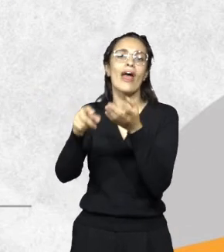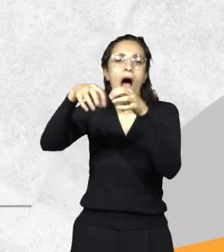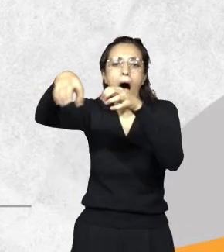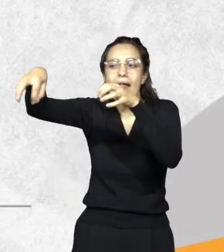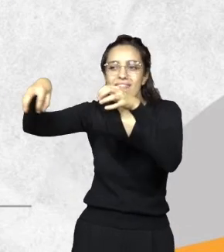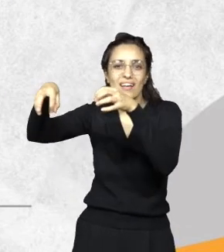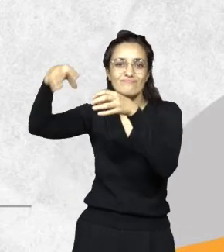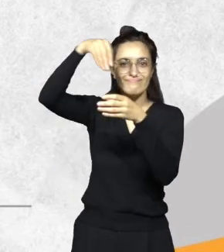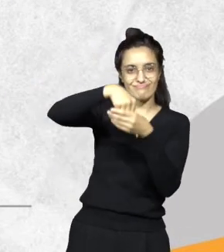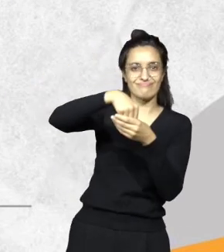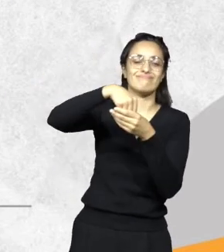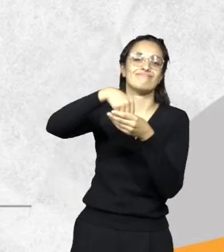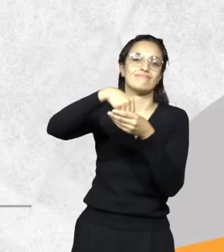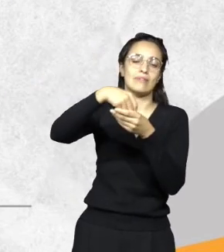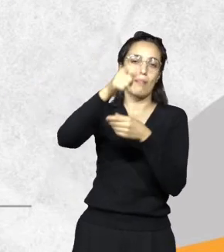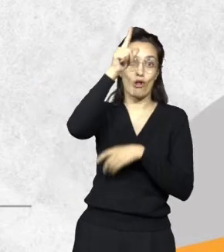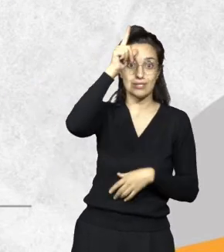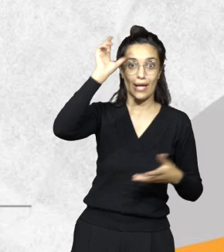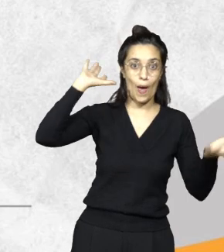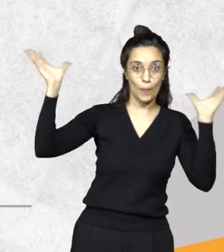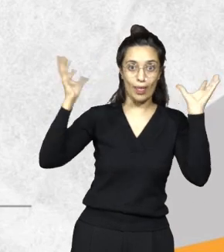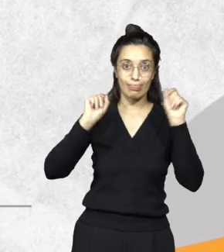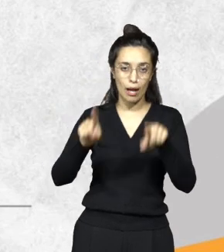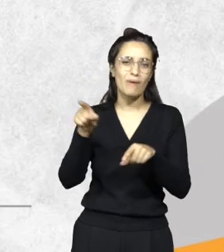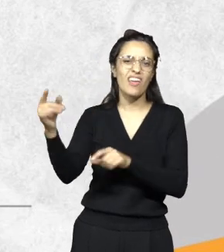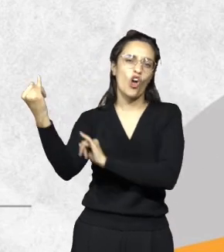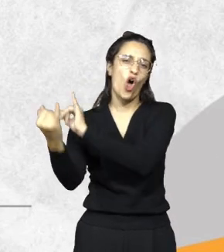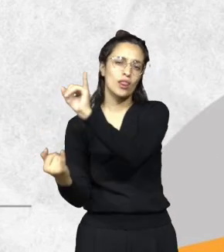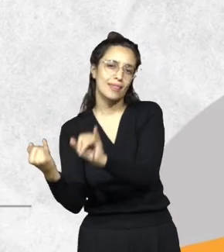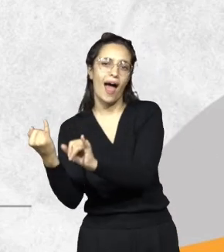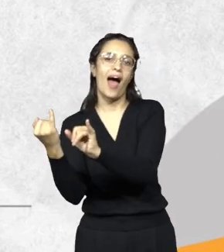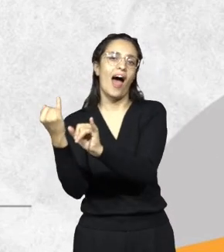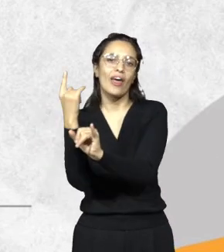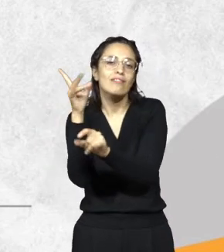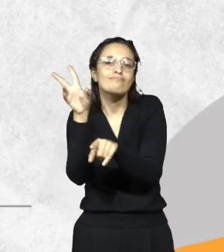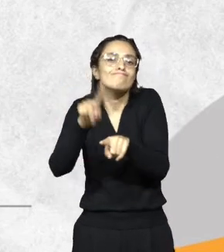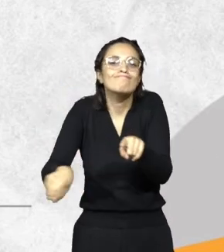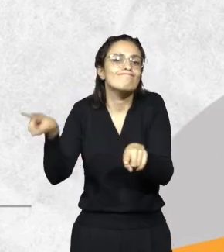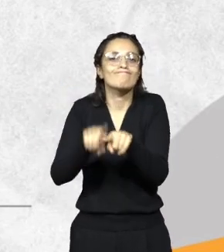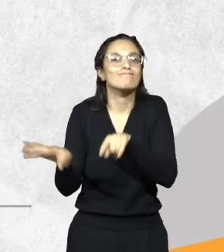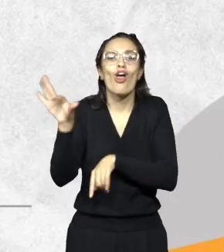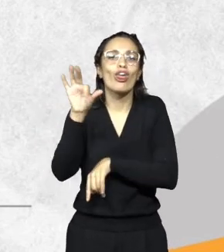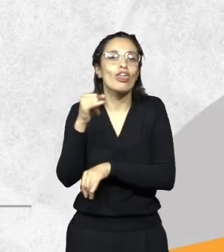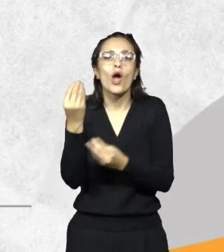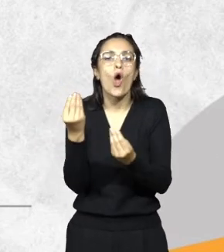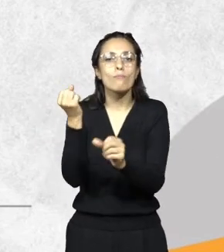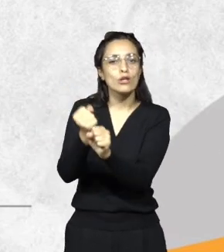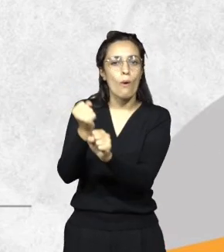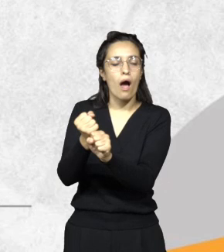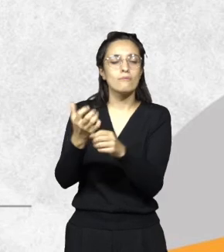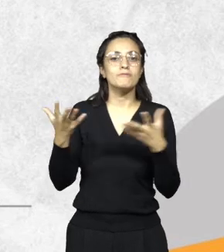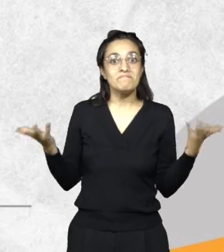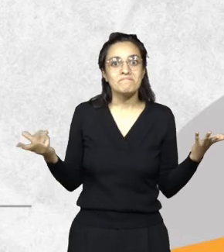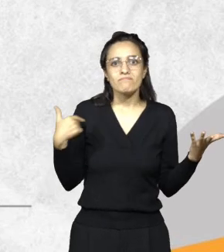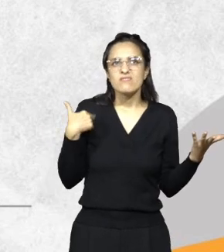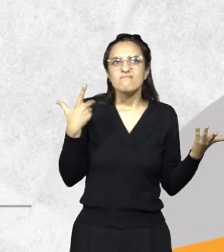donde les contamos cómo trabajamos en el día a día. Entonces dije, bueno, ¿de qué hablo? Y digo, quiero